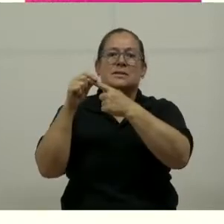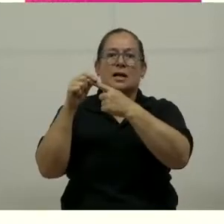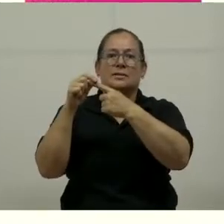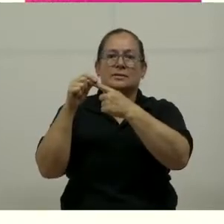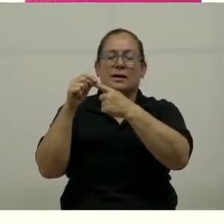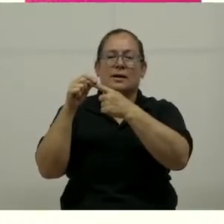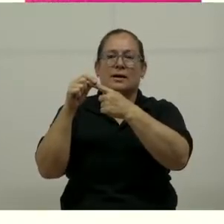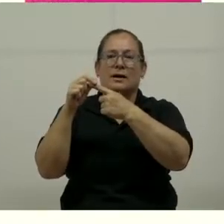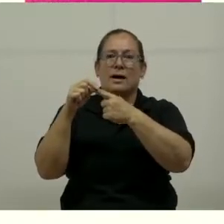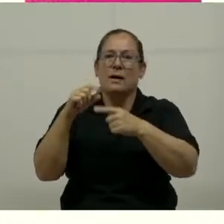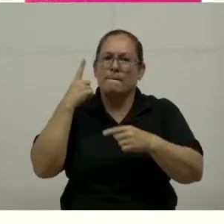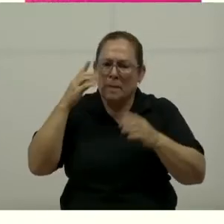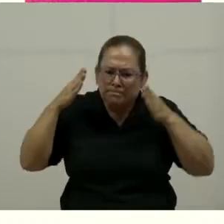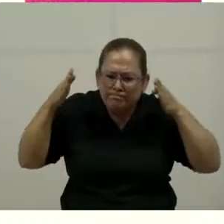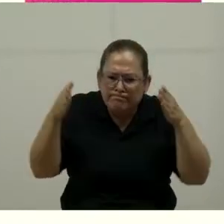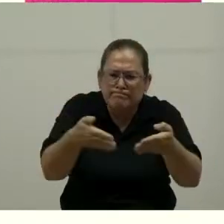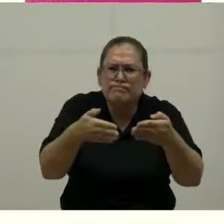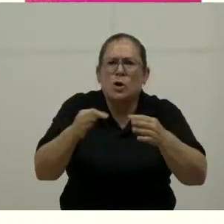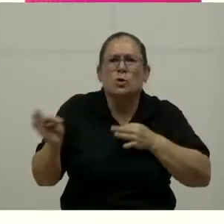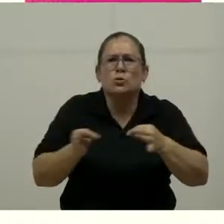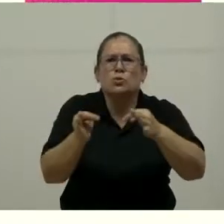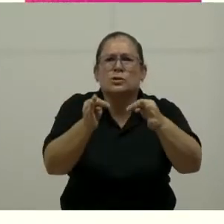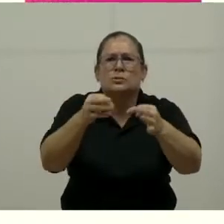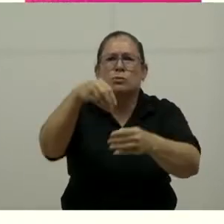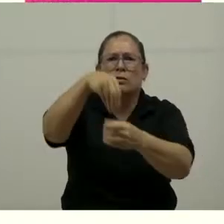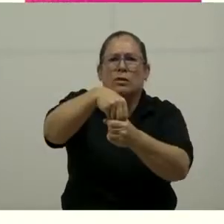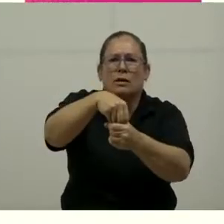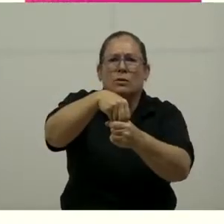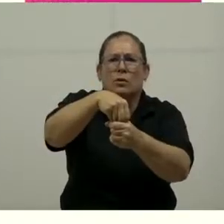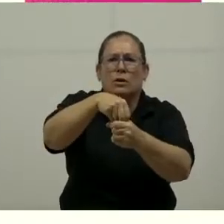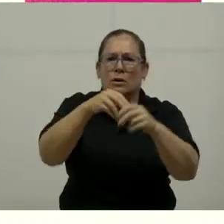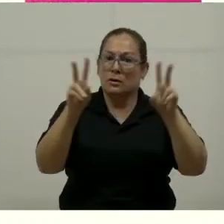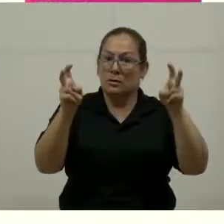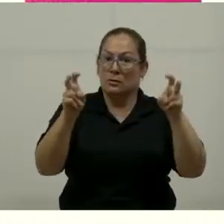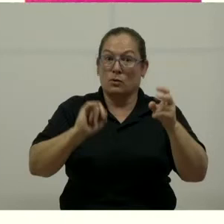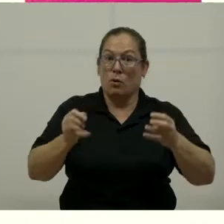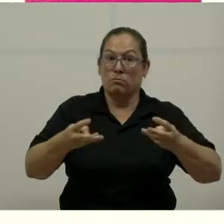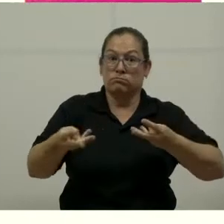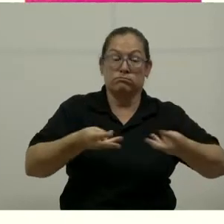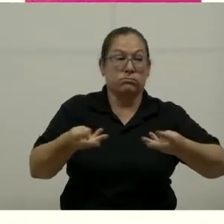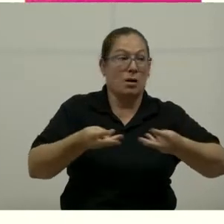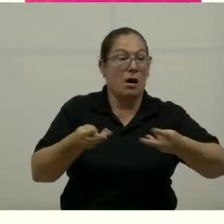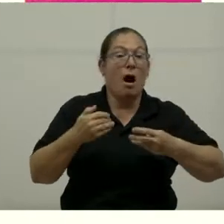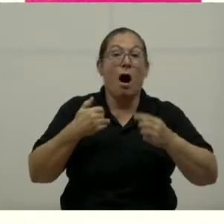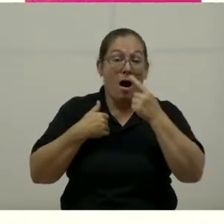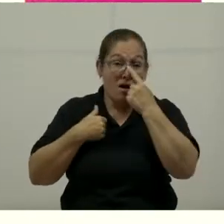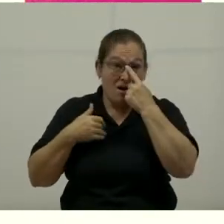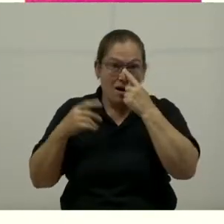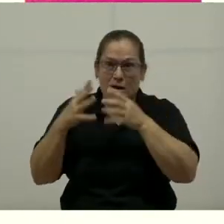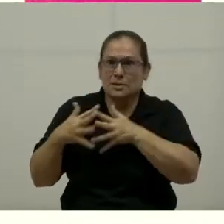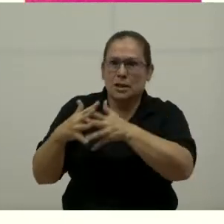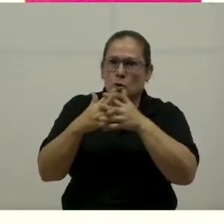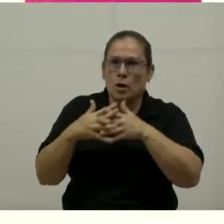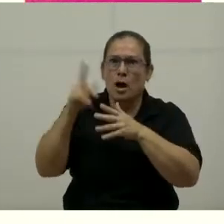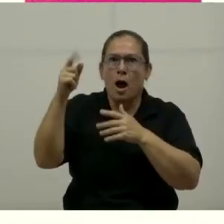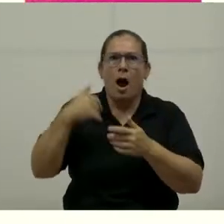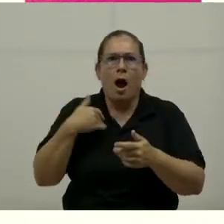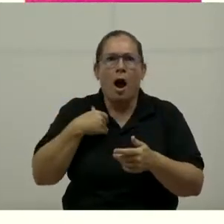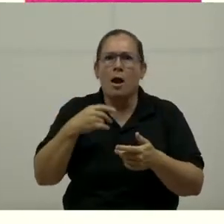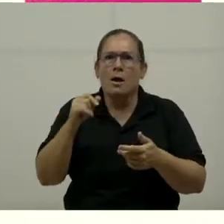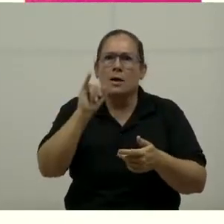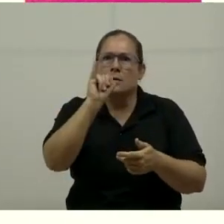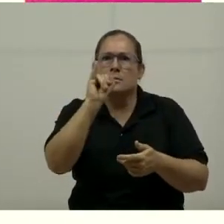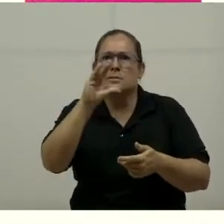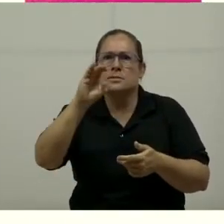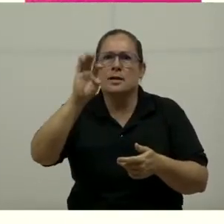ICT a cargo del turismo interno. Como que fuera un mercado. O tenemos unidades para Estados Unidos. Hay unidades en el ICT para